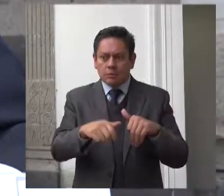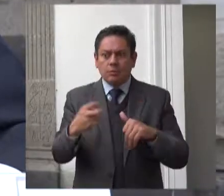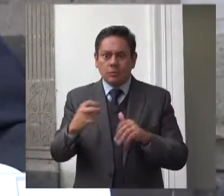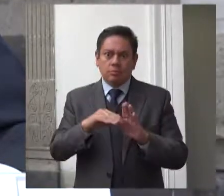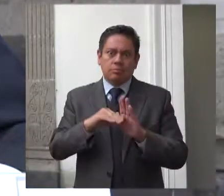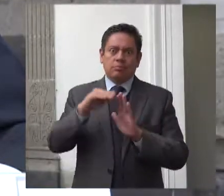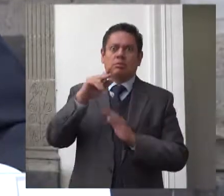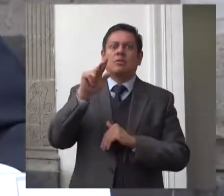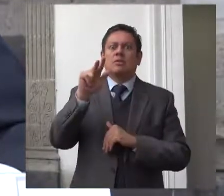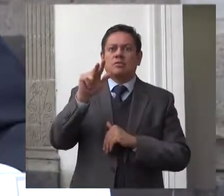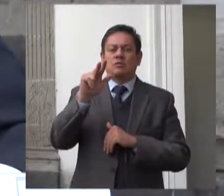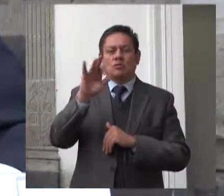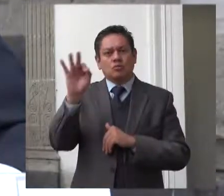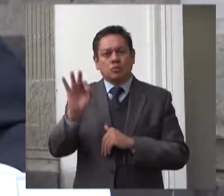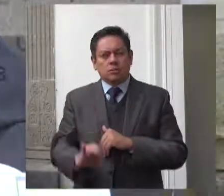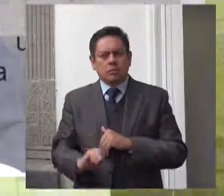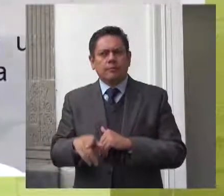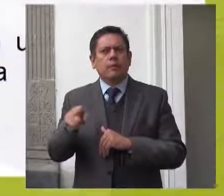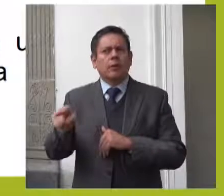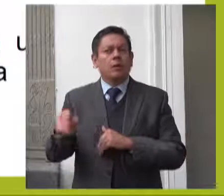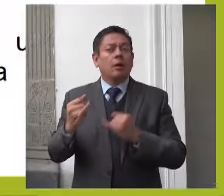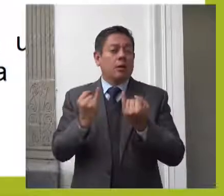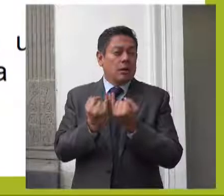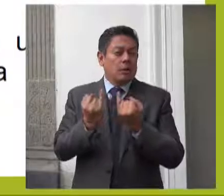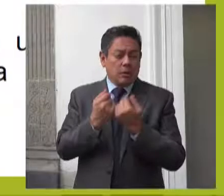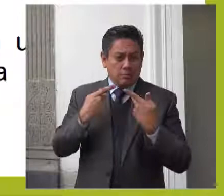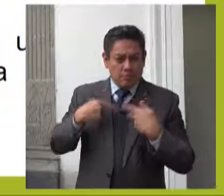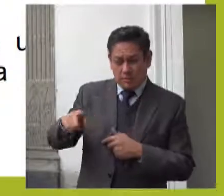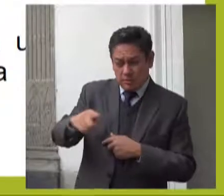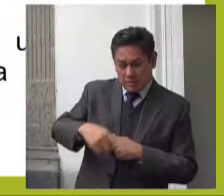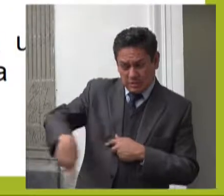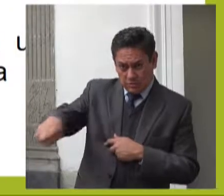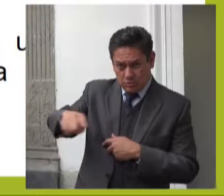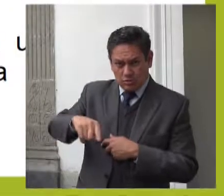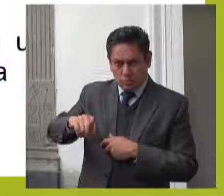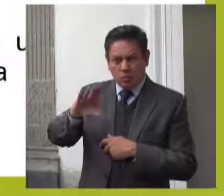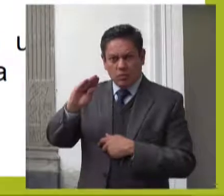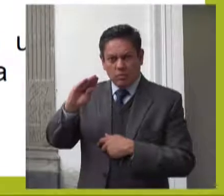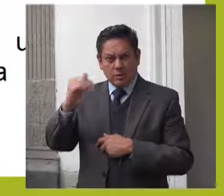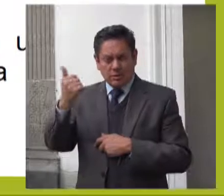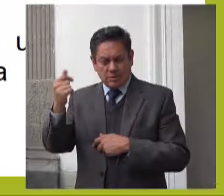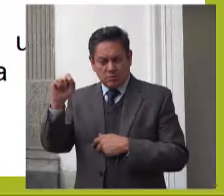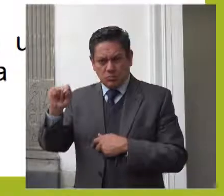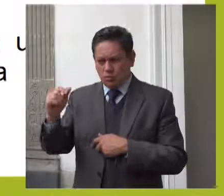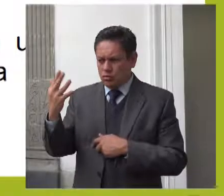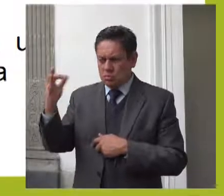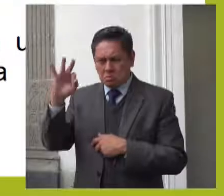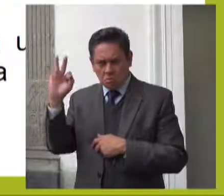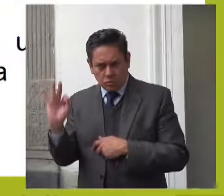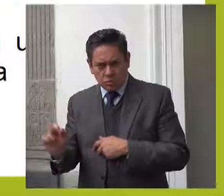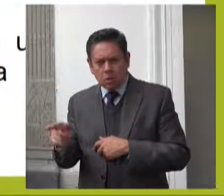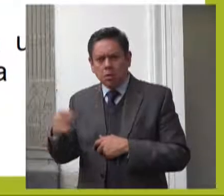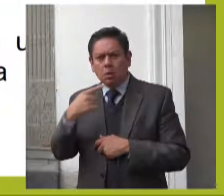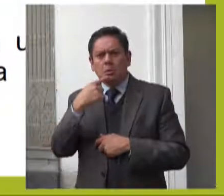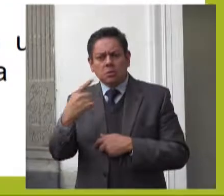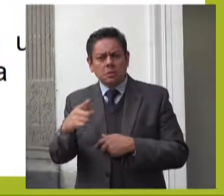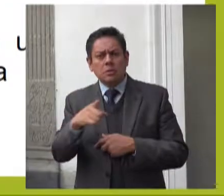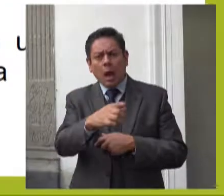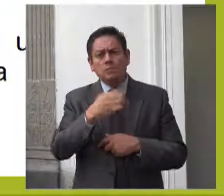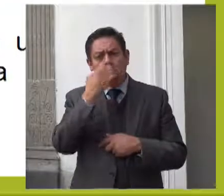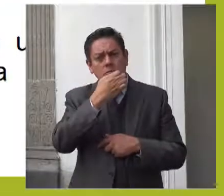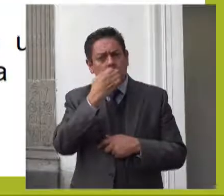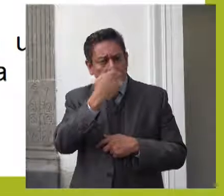El 96.5% de los beneficiarios estimó que la atención y cuidado de sus hijas e hijos